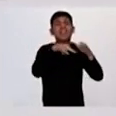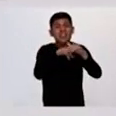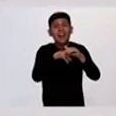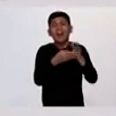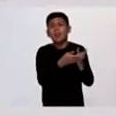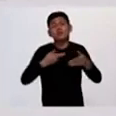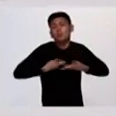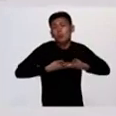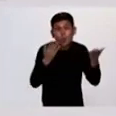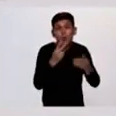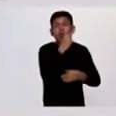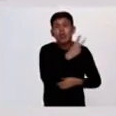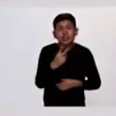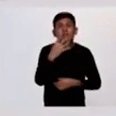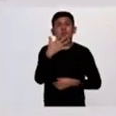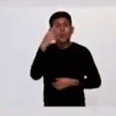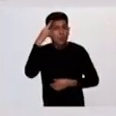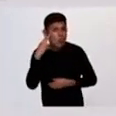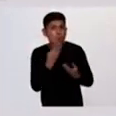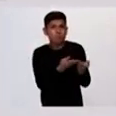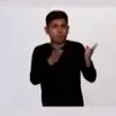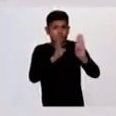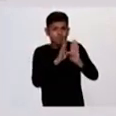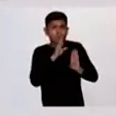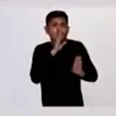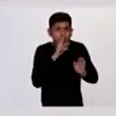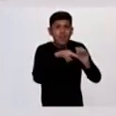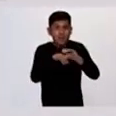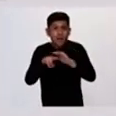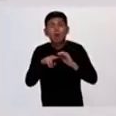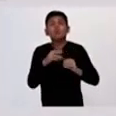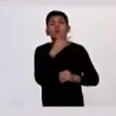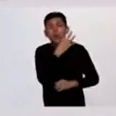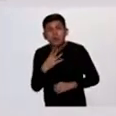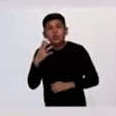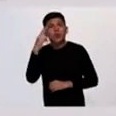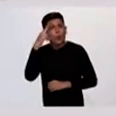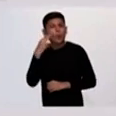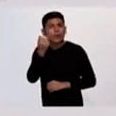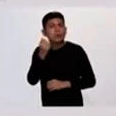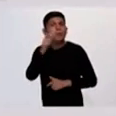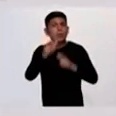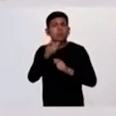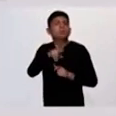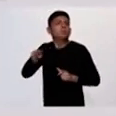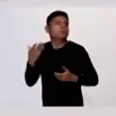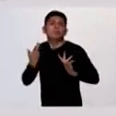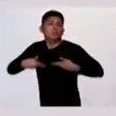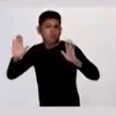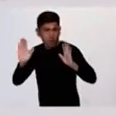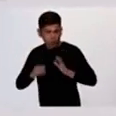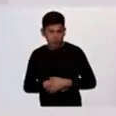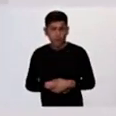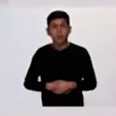hoy 259 pacientes en terapia intensiva y 496 pacientes en camas de